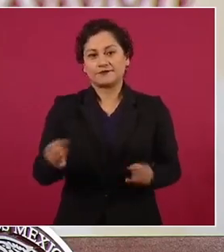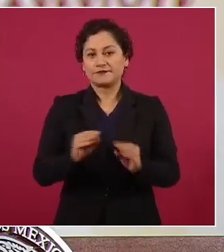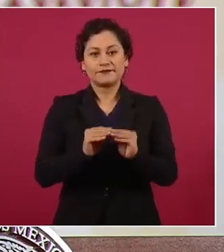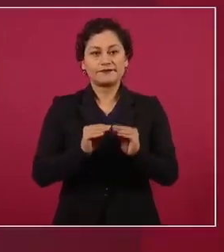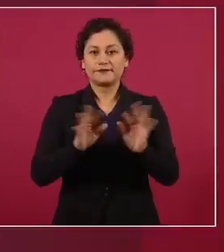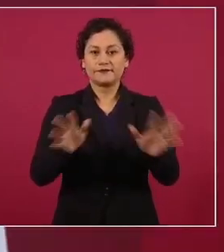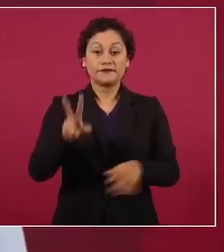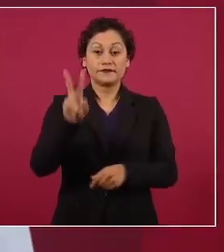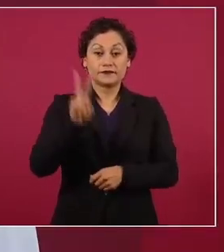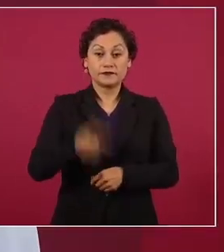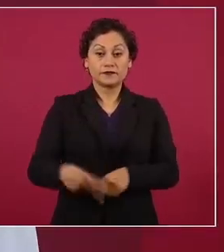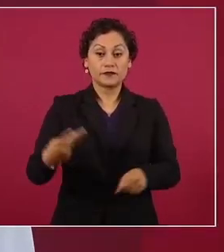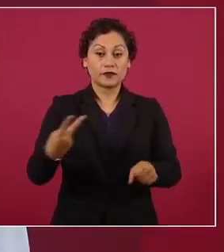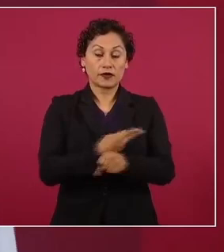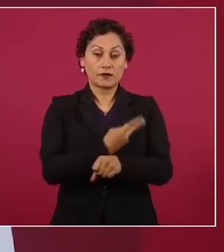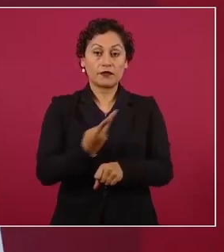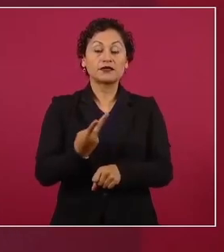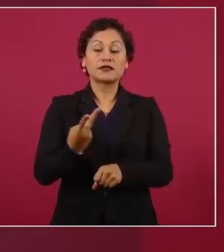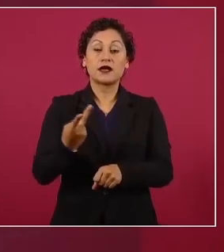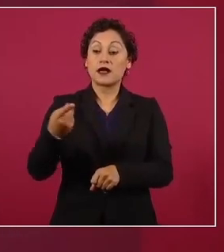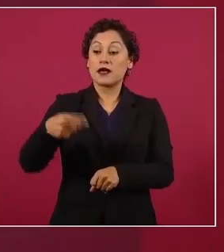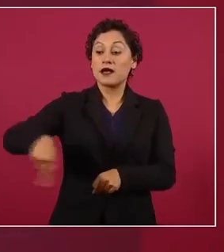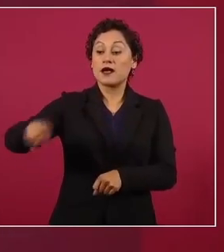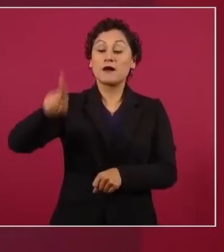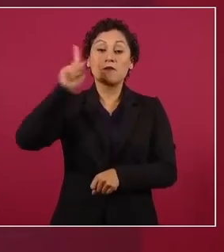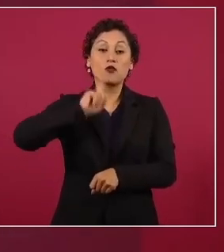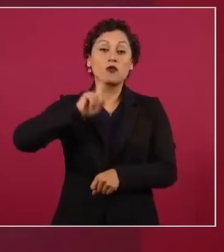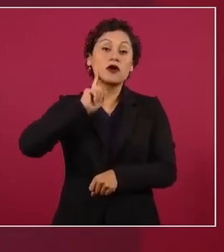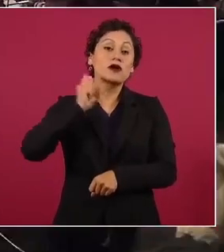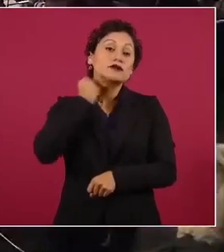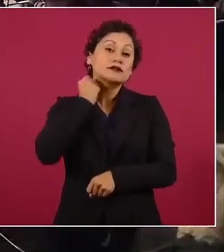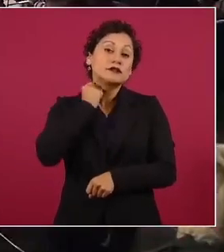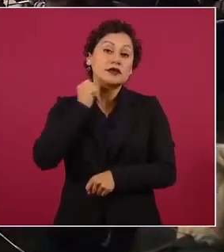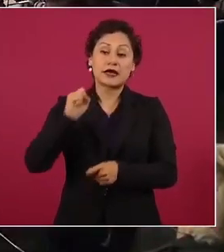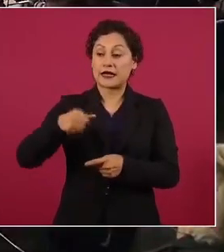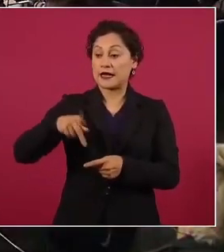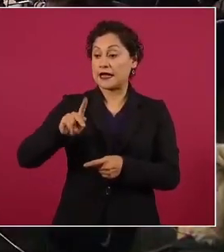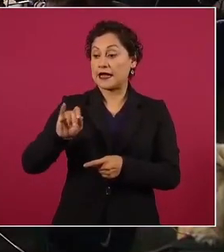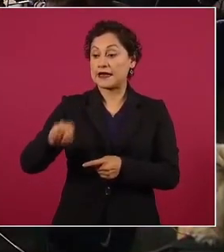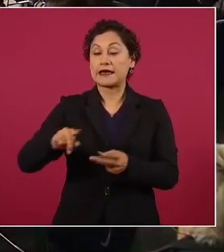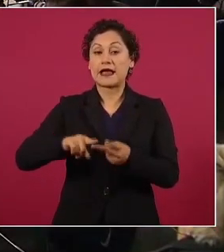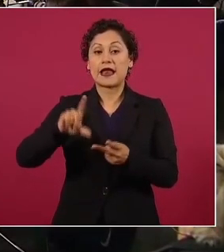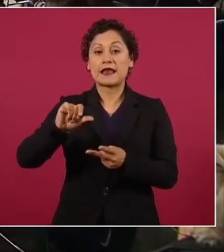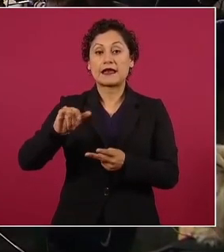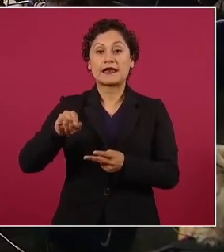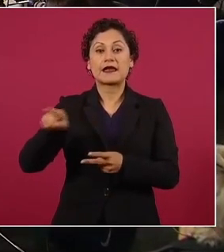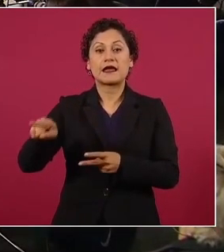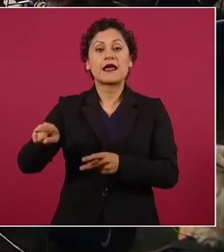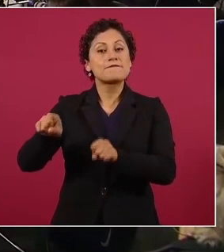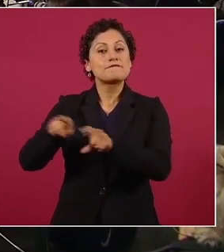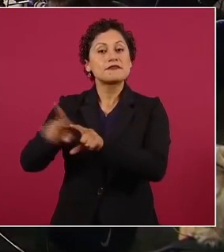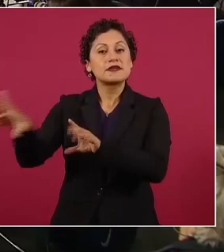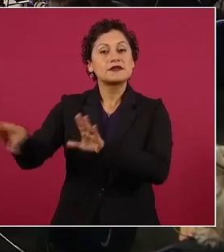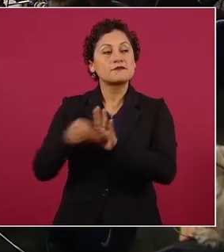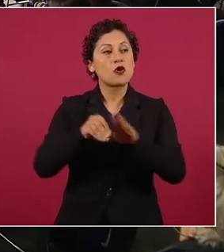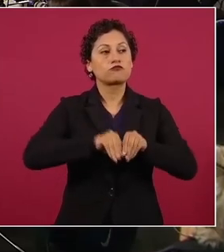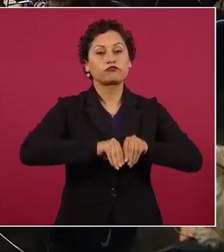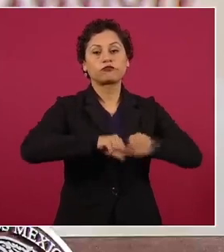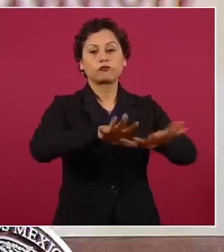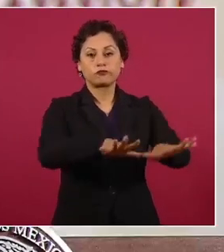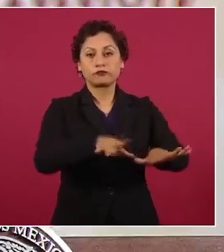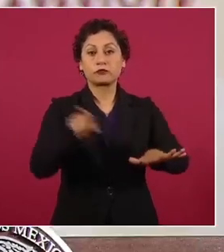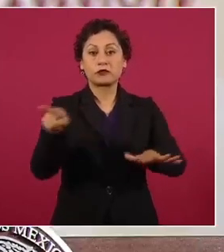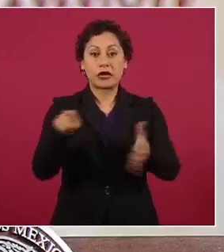la cosa no paró ahí. Senadoras de oposición como Kenia López y Lili Tellez reprodujeron la pifia y hasta llamaron